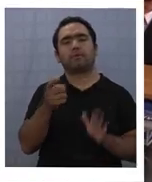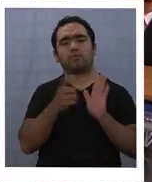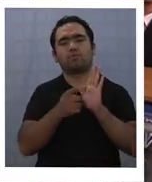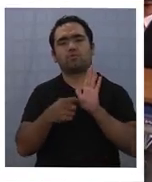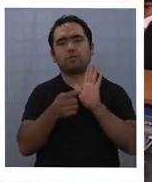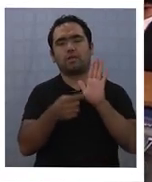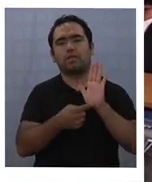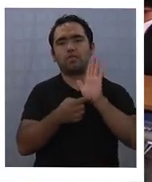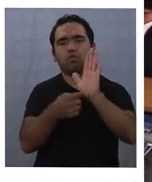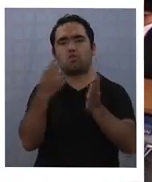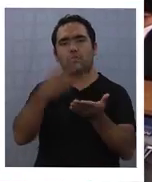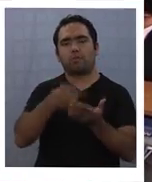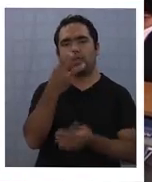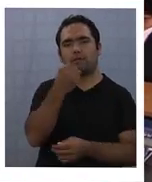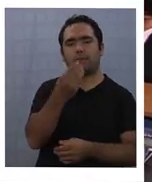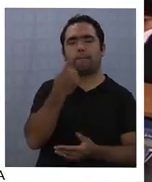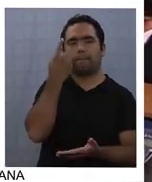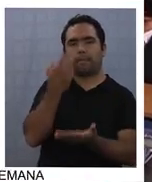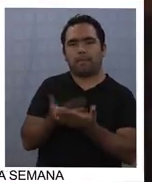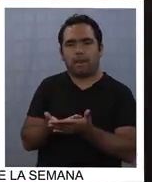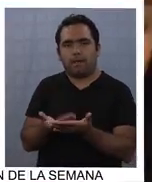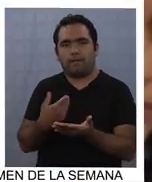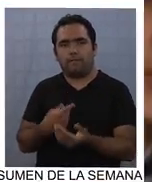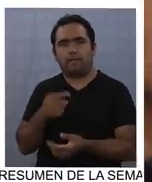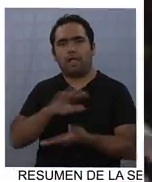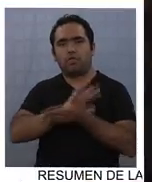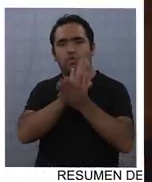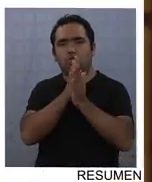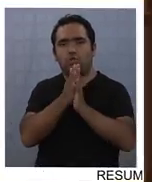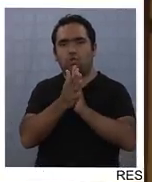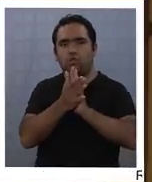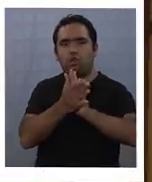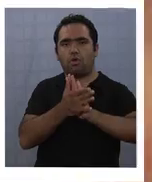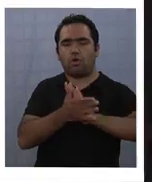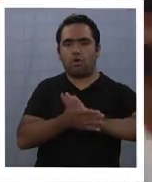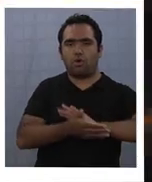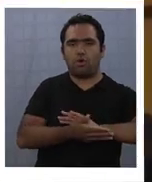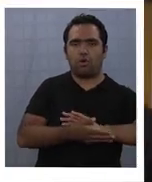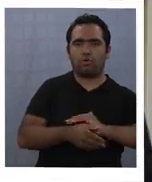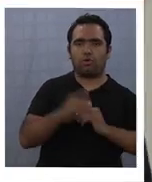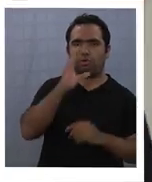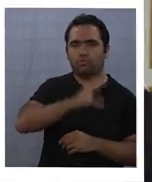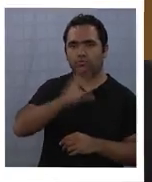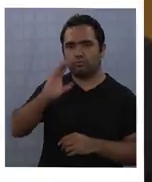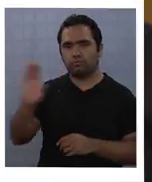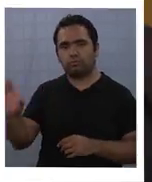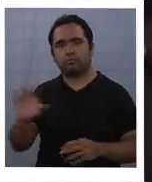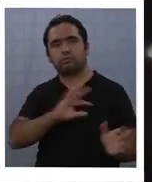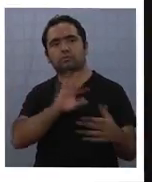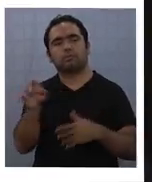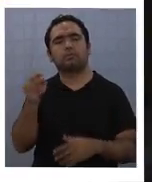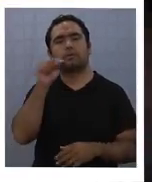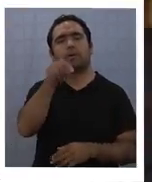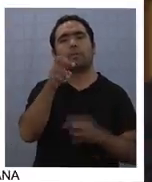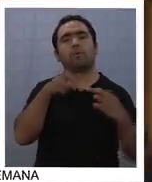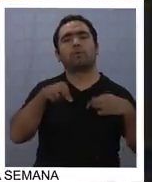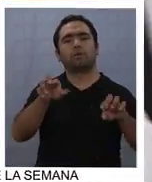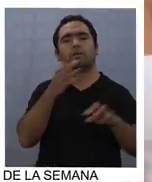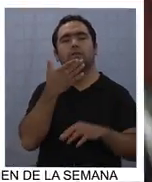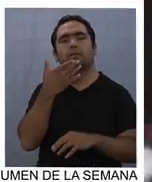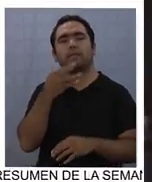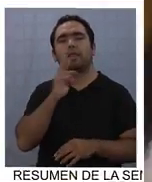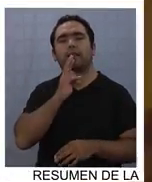2013 aplicada por primera vez a todos los niveles. Otra novedad fue que en esta oportunidad se dieron a conocer